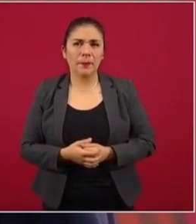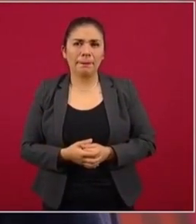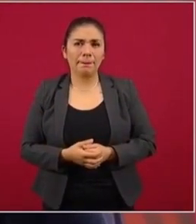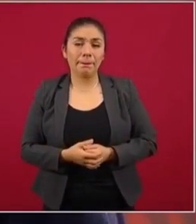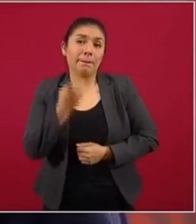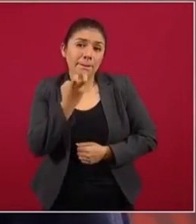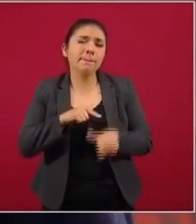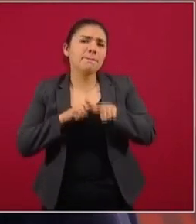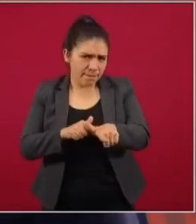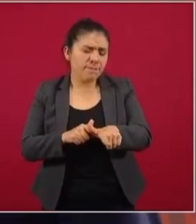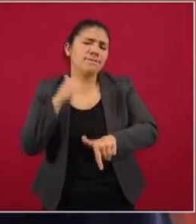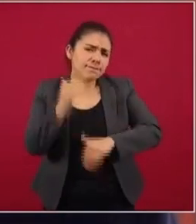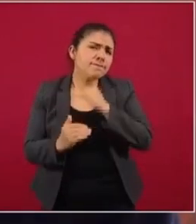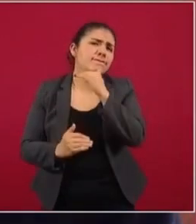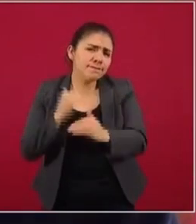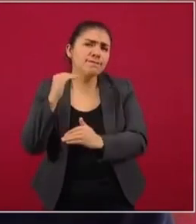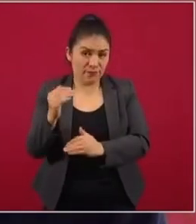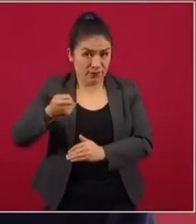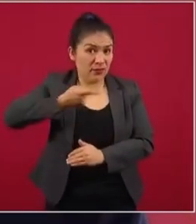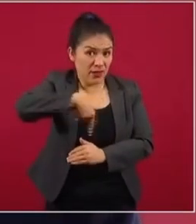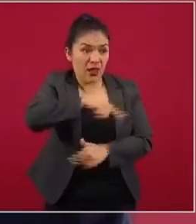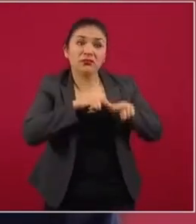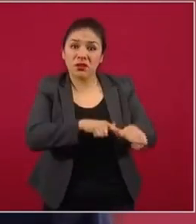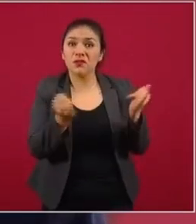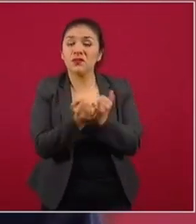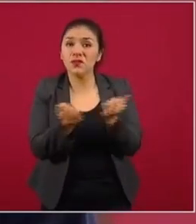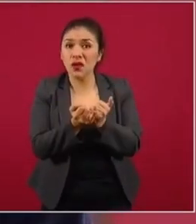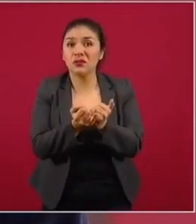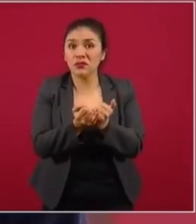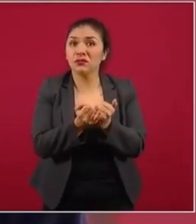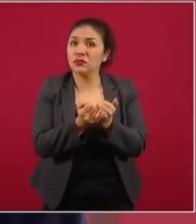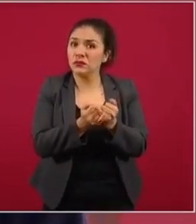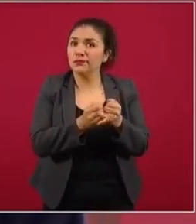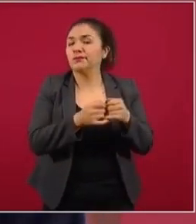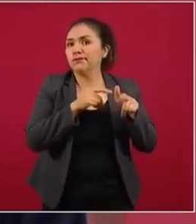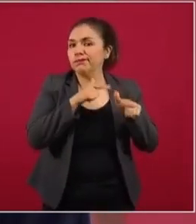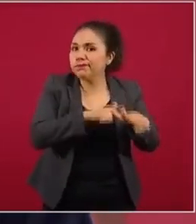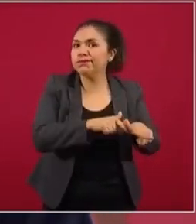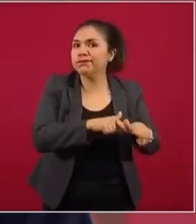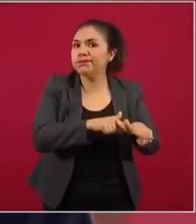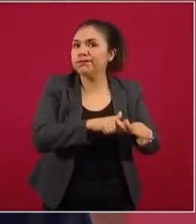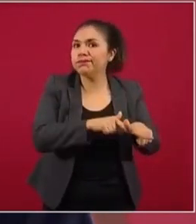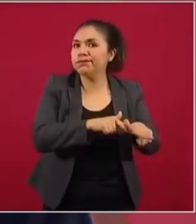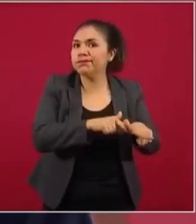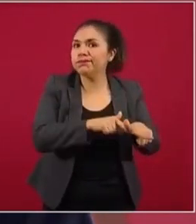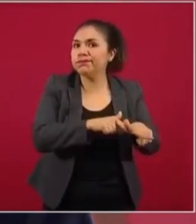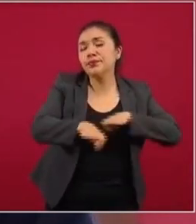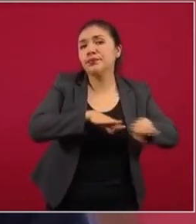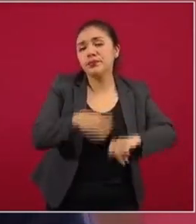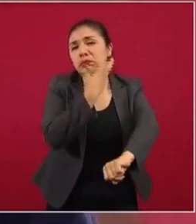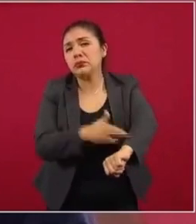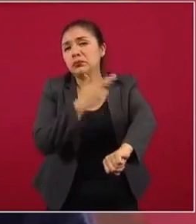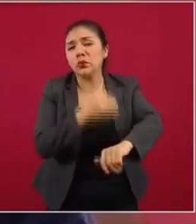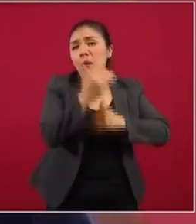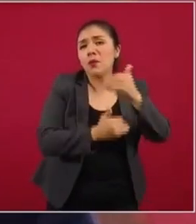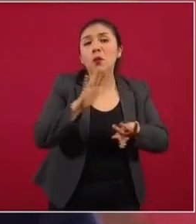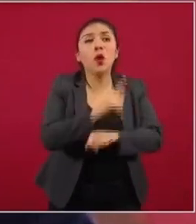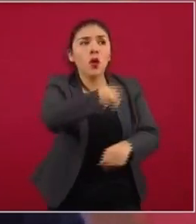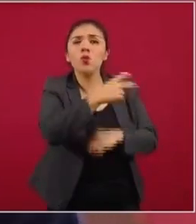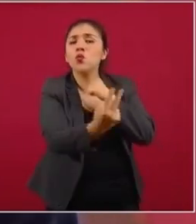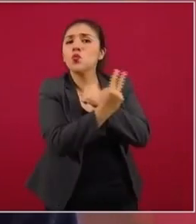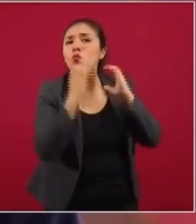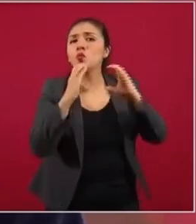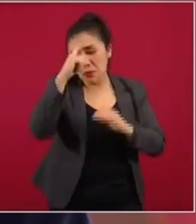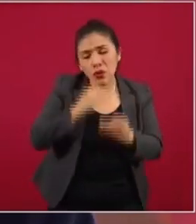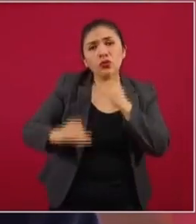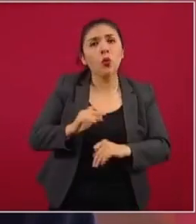Entonces, vamos a seguir adelante y ellos son los que van a continuar llevando a cabo todo el proceso, porque nos cuidan a